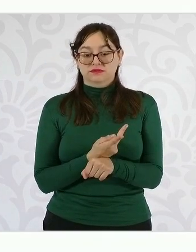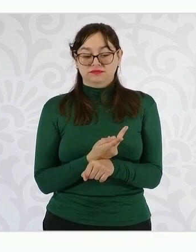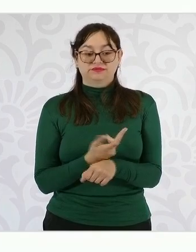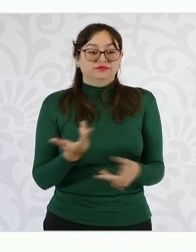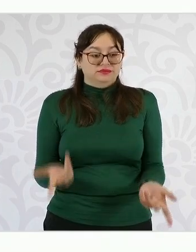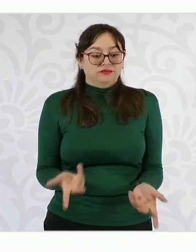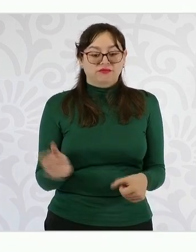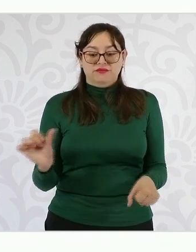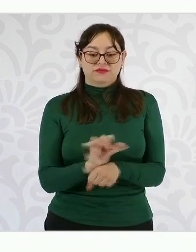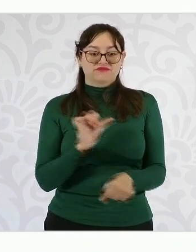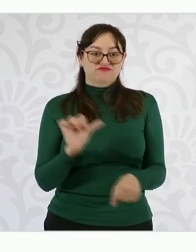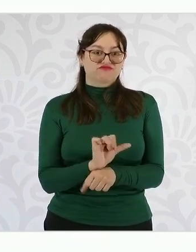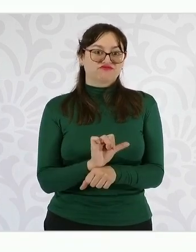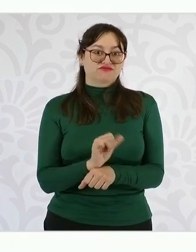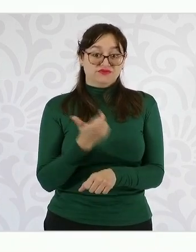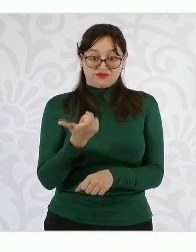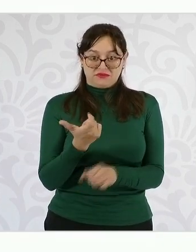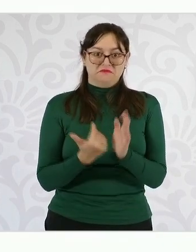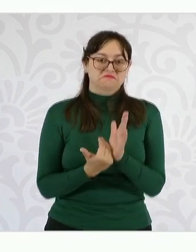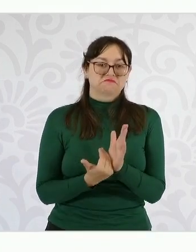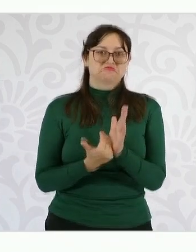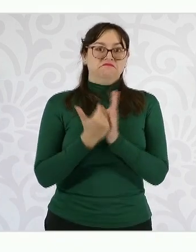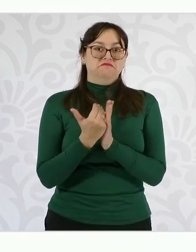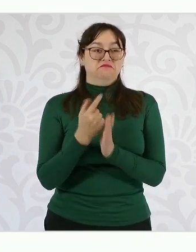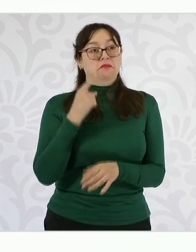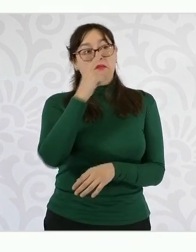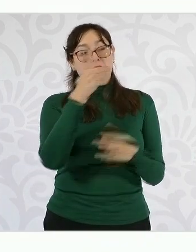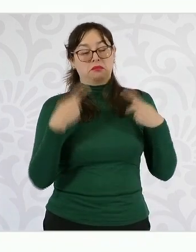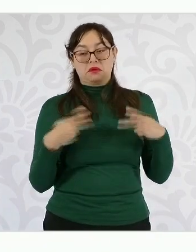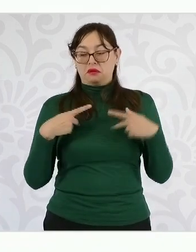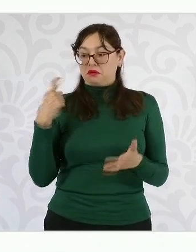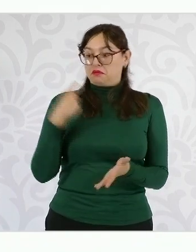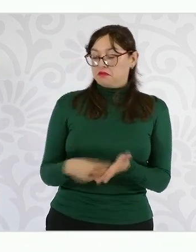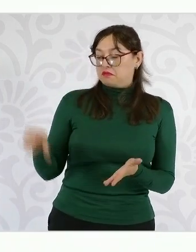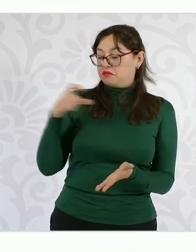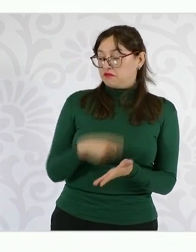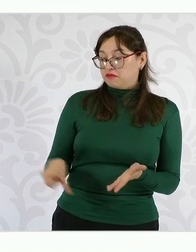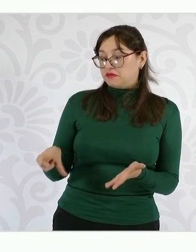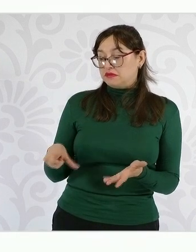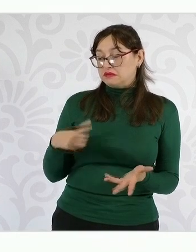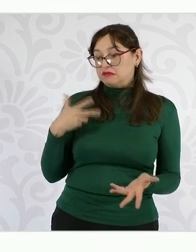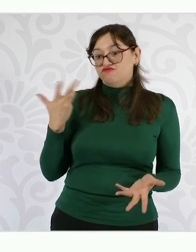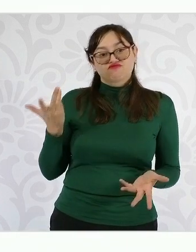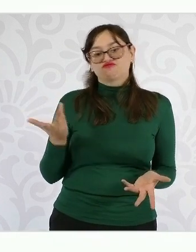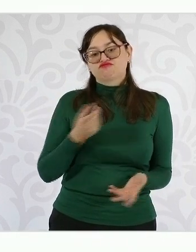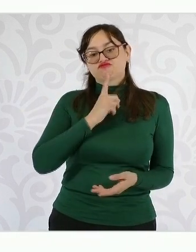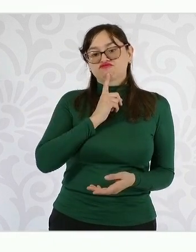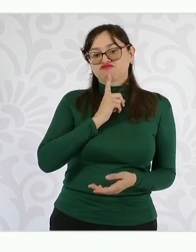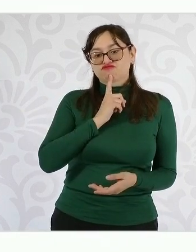pero también a las empresas, y se perderían alrededor de 400 mil empleos. ¿Esto de dónde sacamos la cifra?